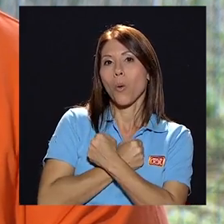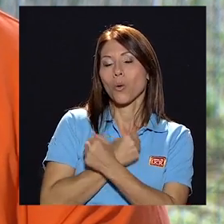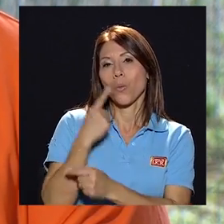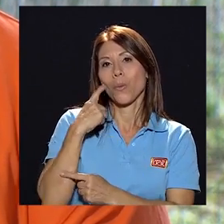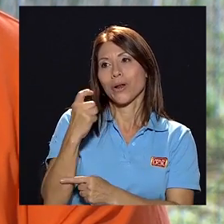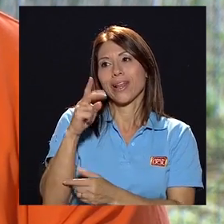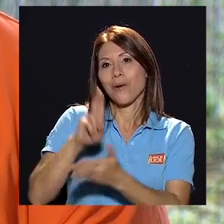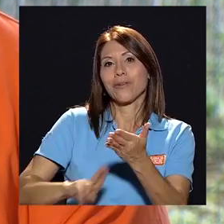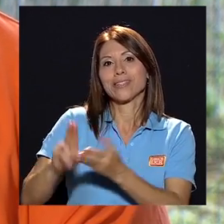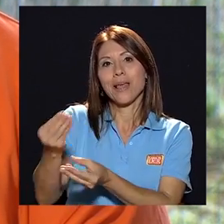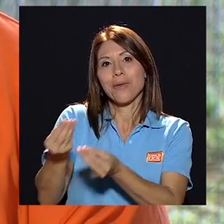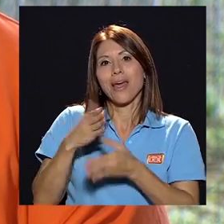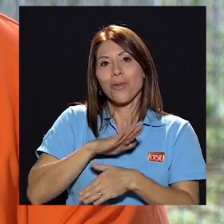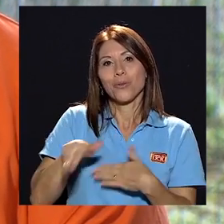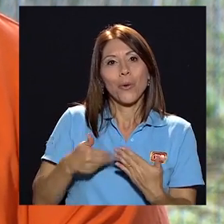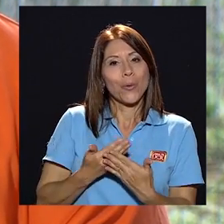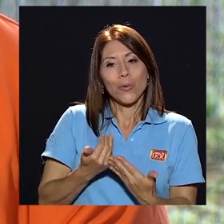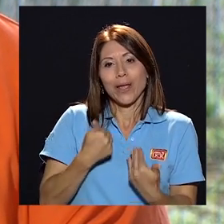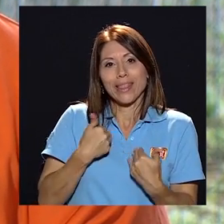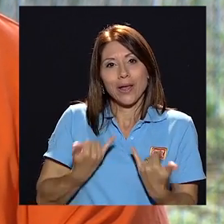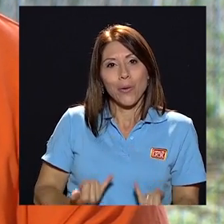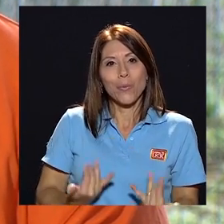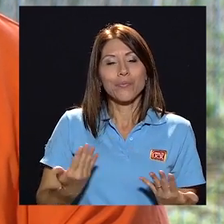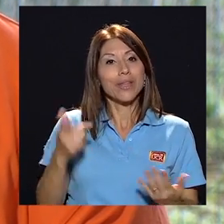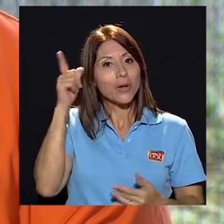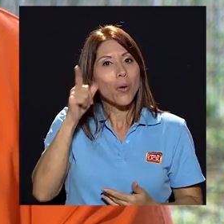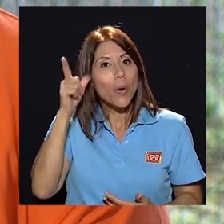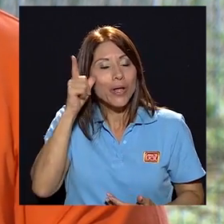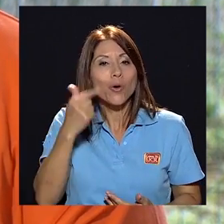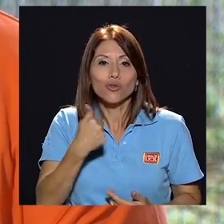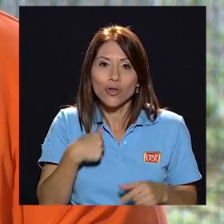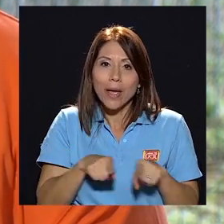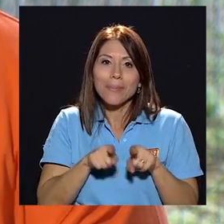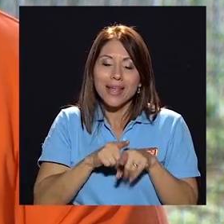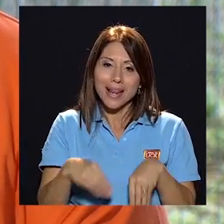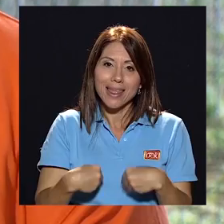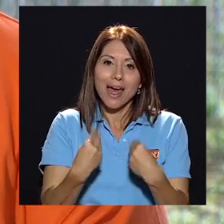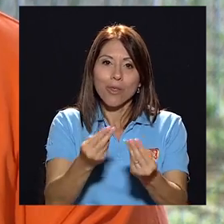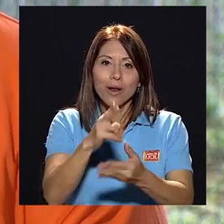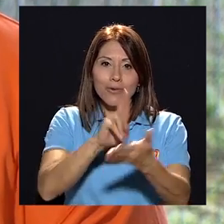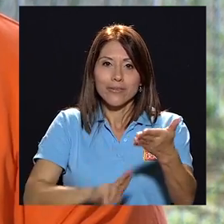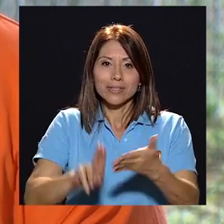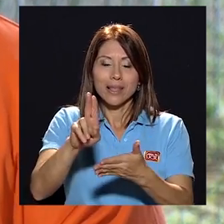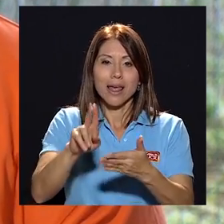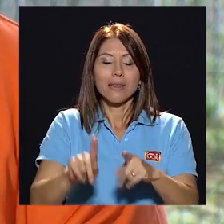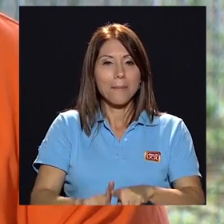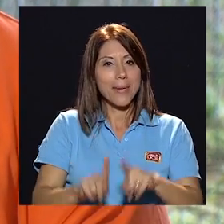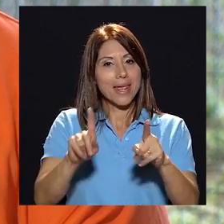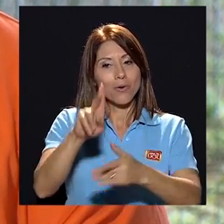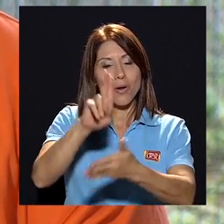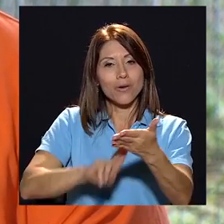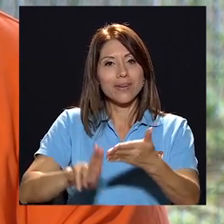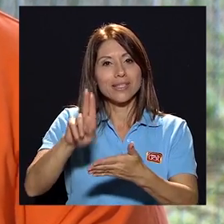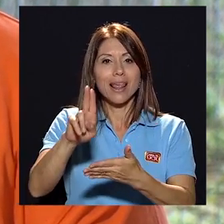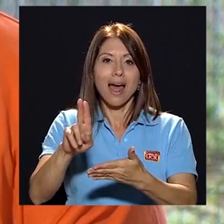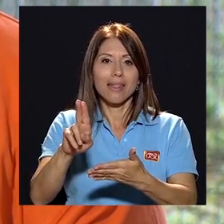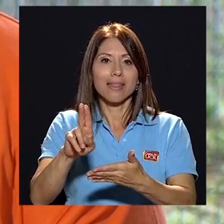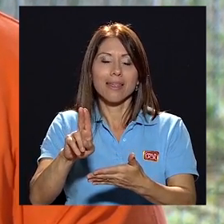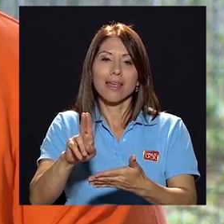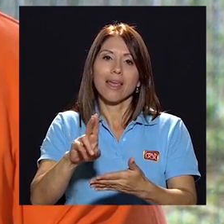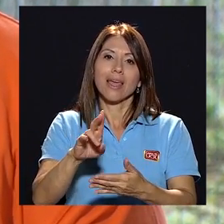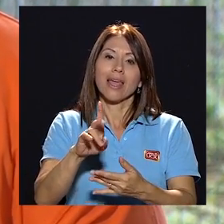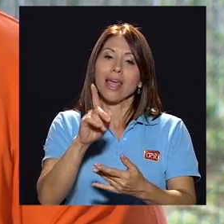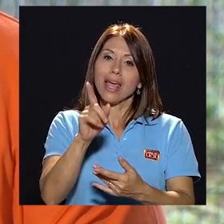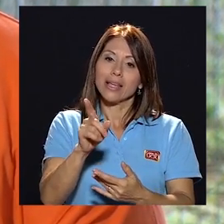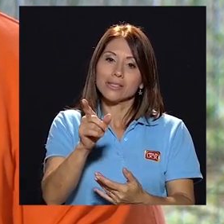Mucho amor, porque la Universidad me ha dado todo. Me ha dado todo lo que tengo. Lógico, yo también le he dado a Universidad. Pero la Universidad